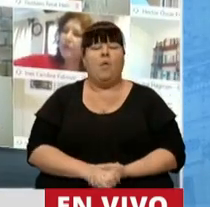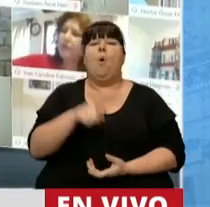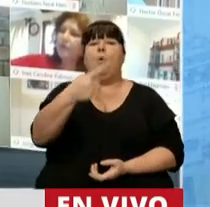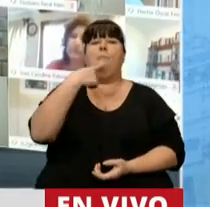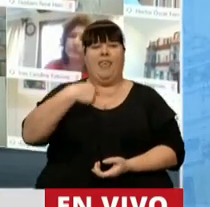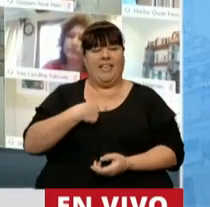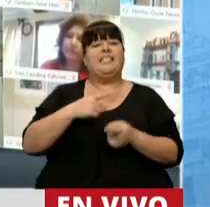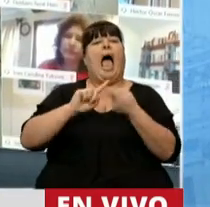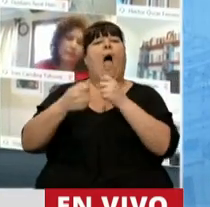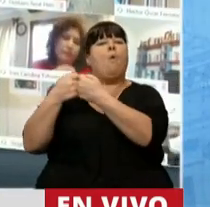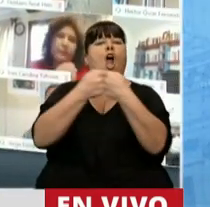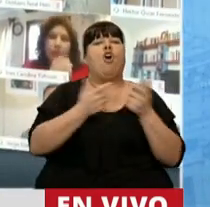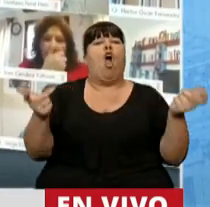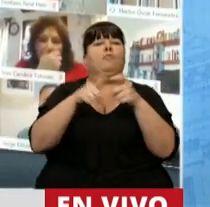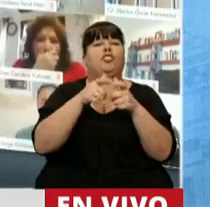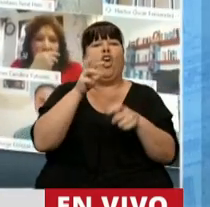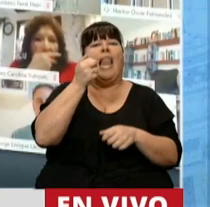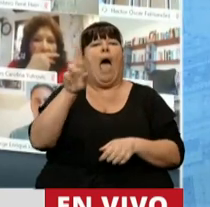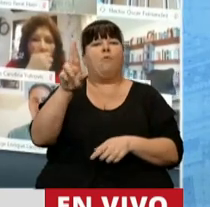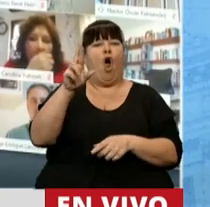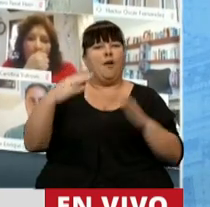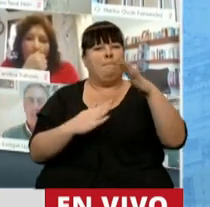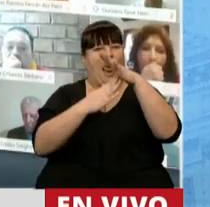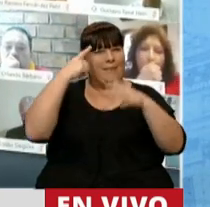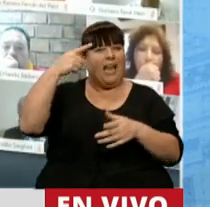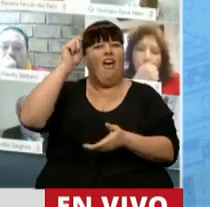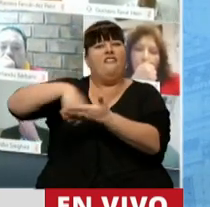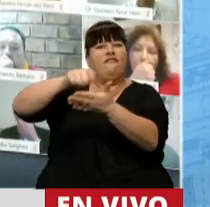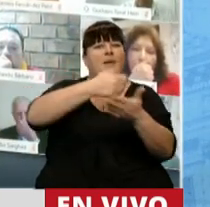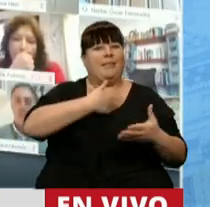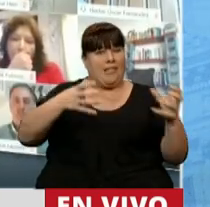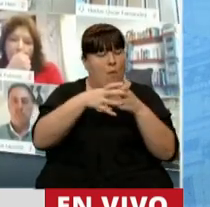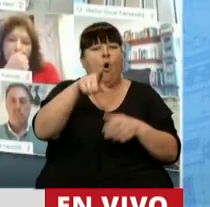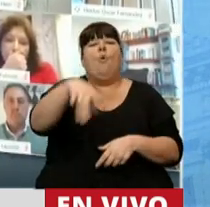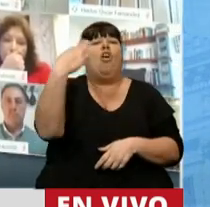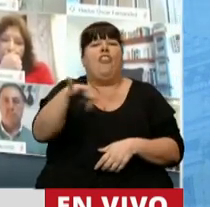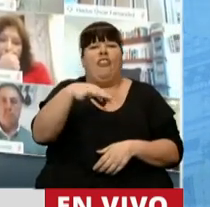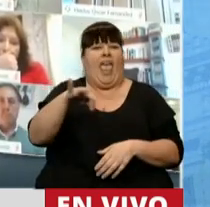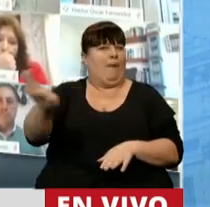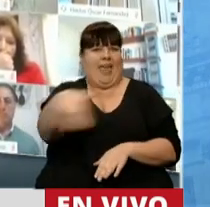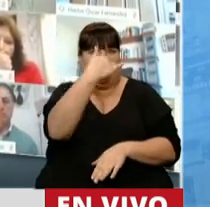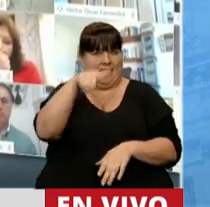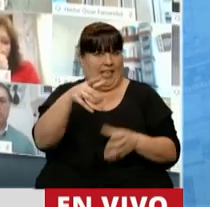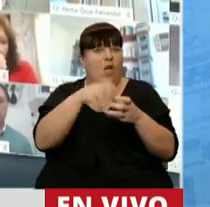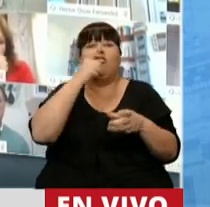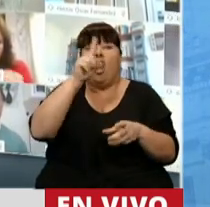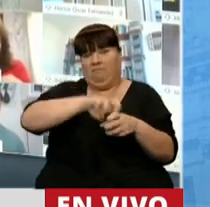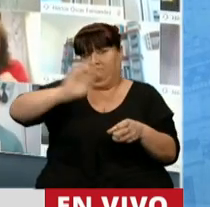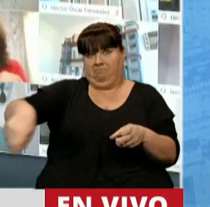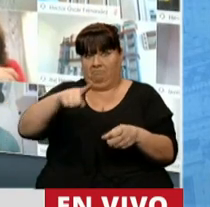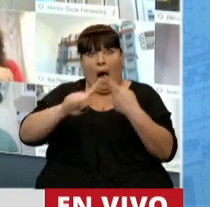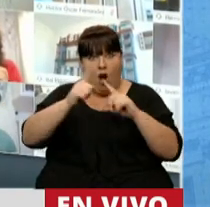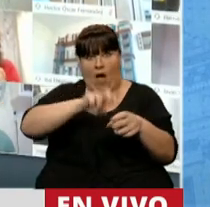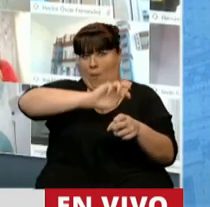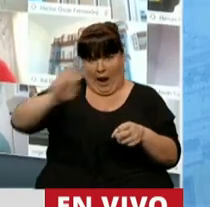Usted me dice, hay un acuerdo de la Comisión de Labor Parlamentaria que firmaron sus presidentes del bloque. Lo que tiene que hacer es retirarse del bloque si no le interesa el